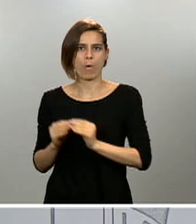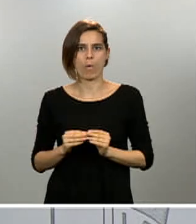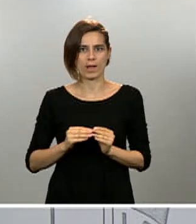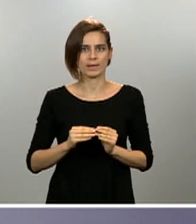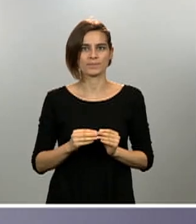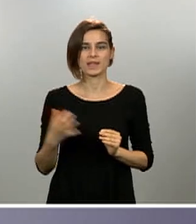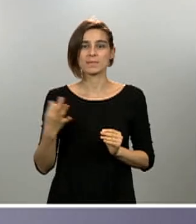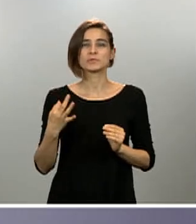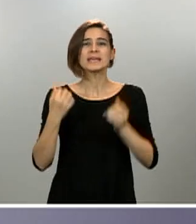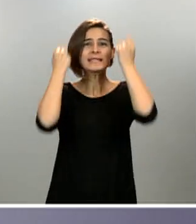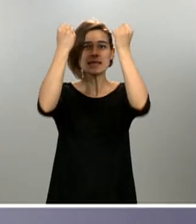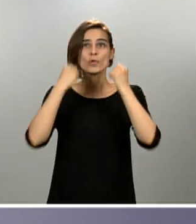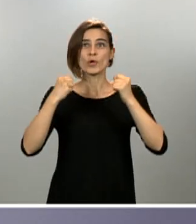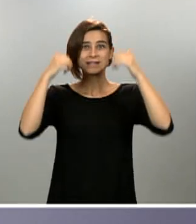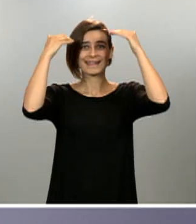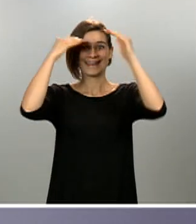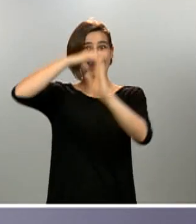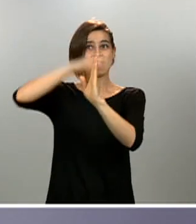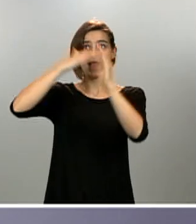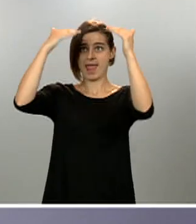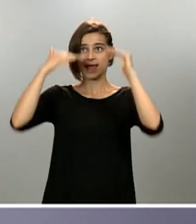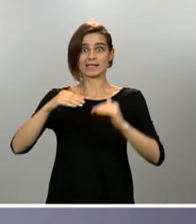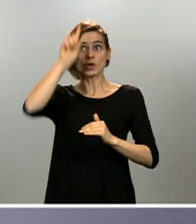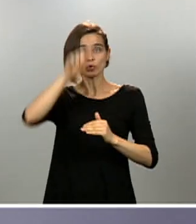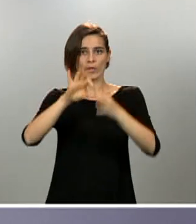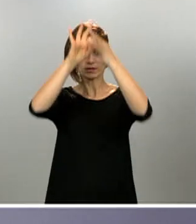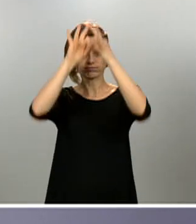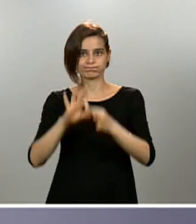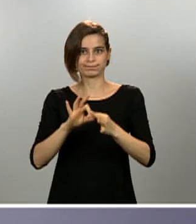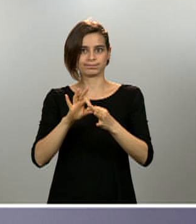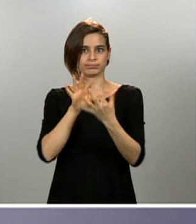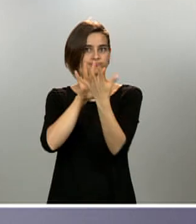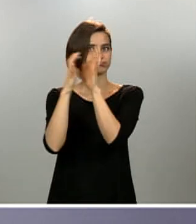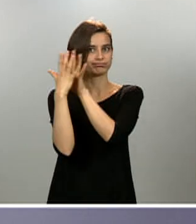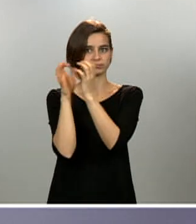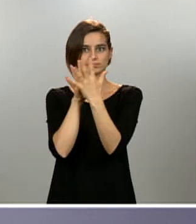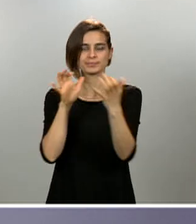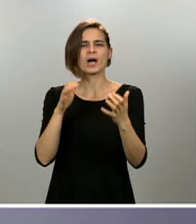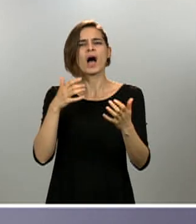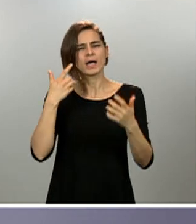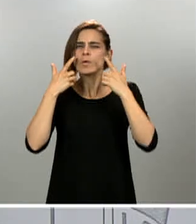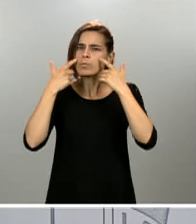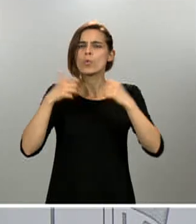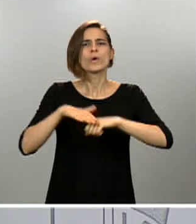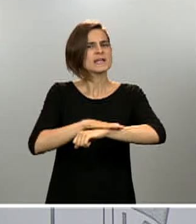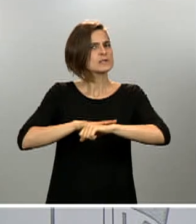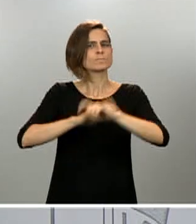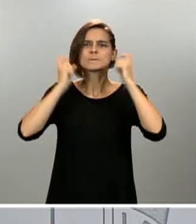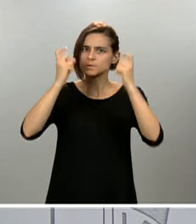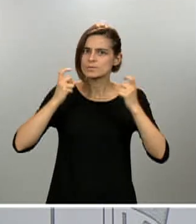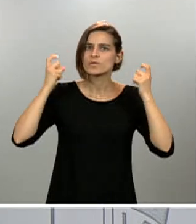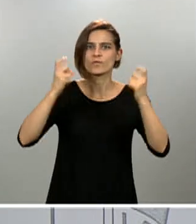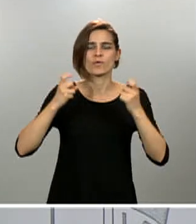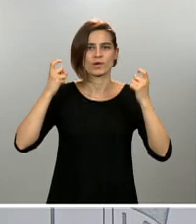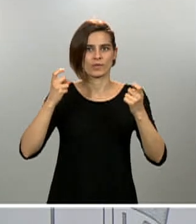institucional de nuestro país. Ahí el esfuerzo que ha hecho el Gobierno es palpable también. Si se repasan los números, este